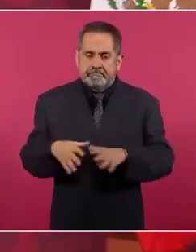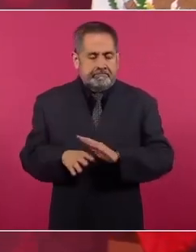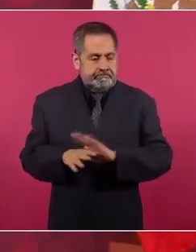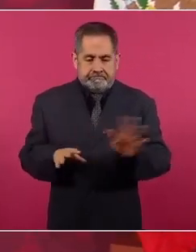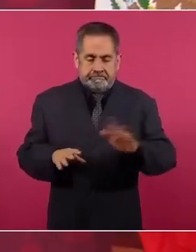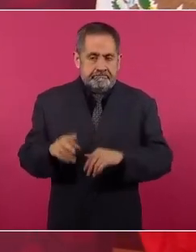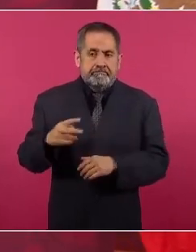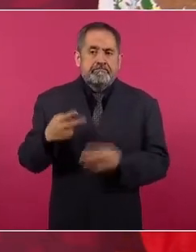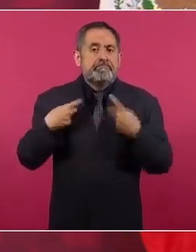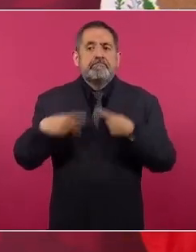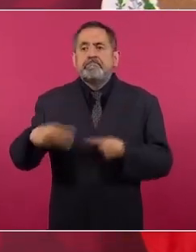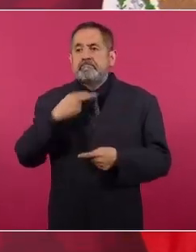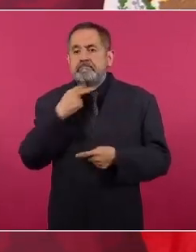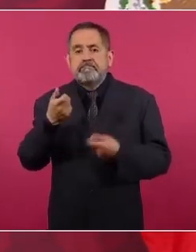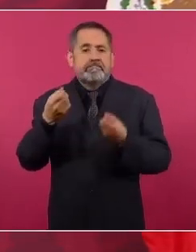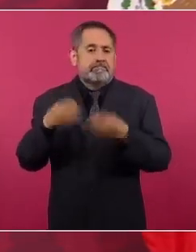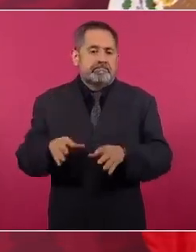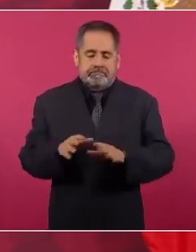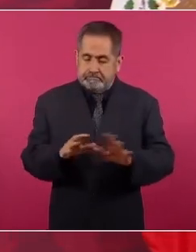economía popular.